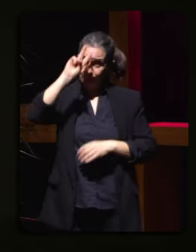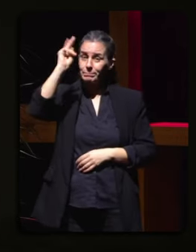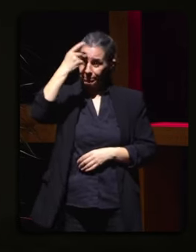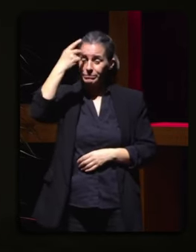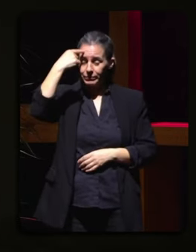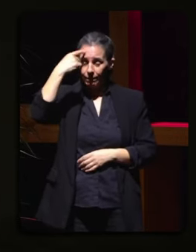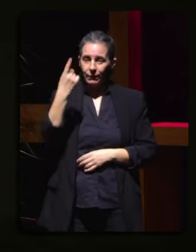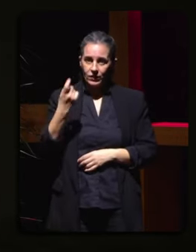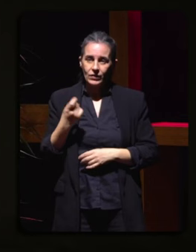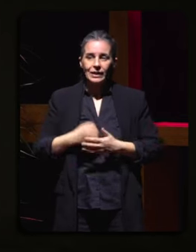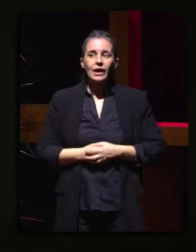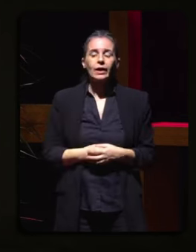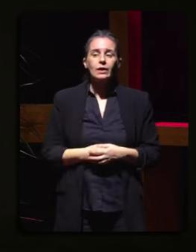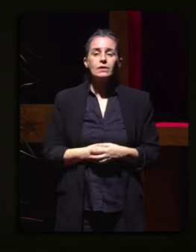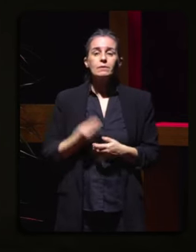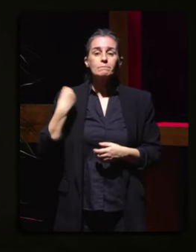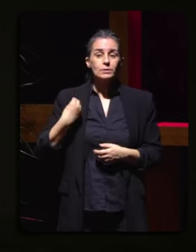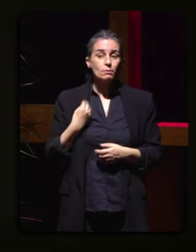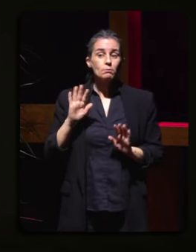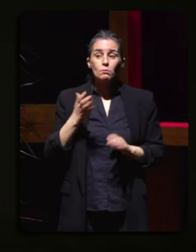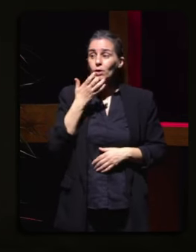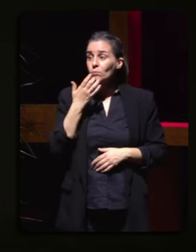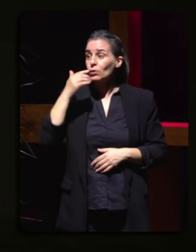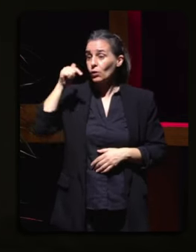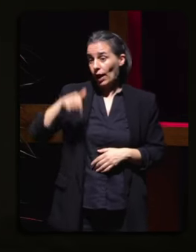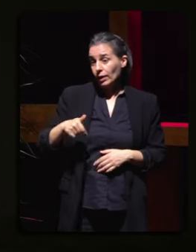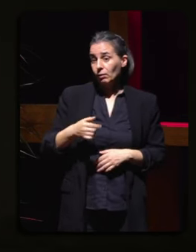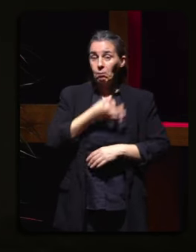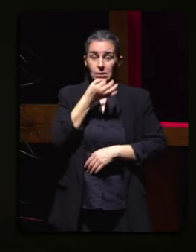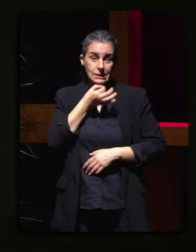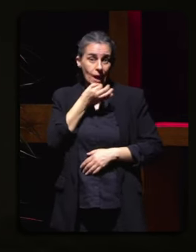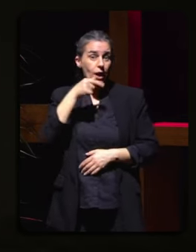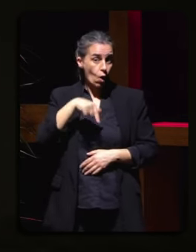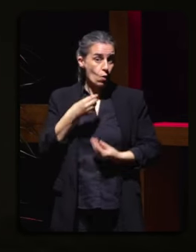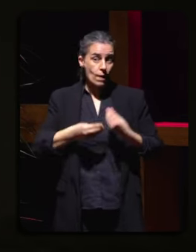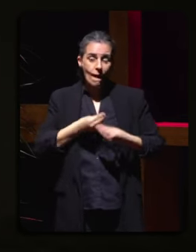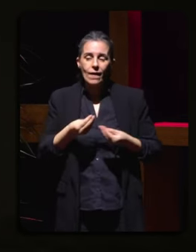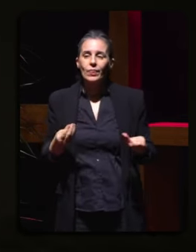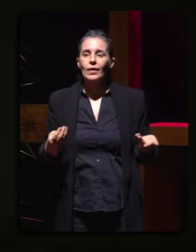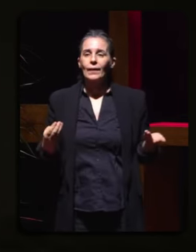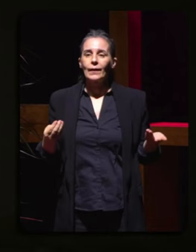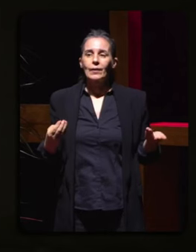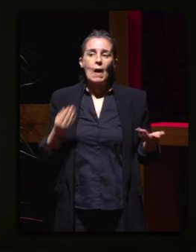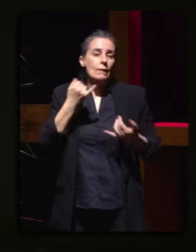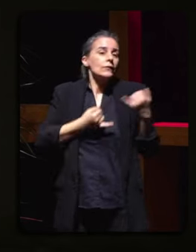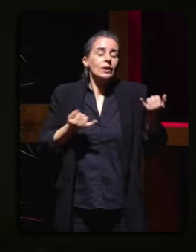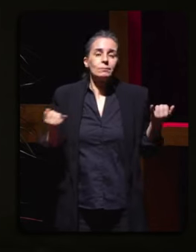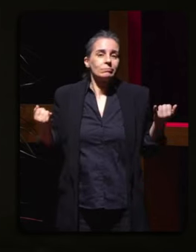pero bueno entre alguna cousa como esta que estou a facer pois sempre